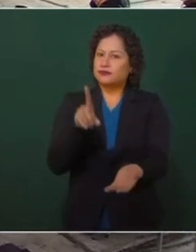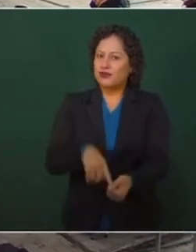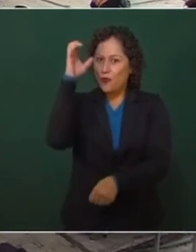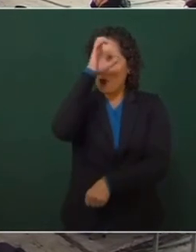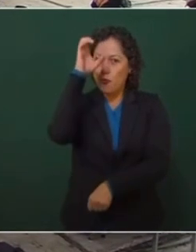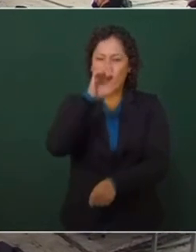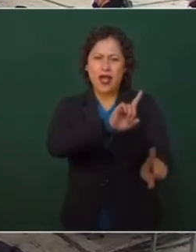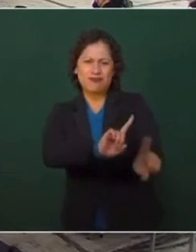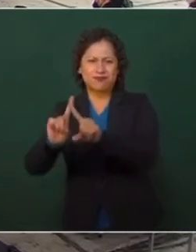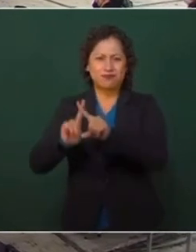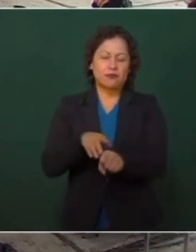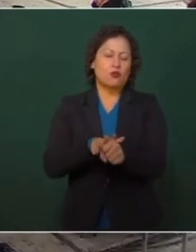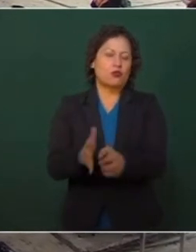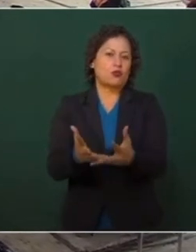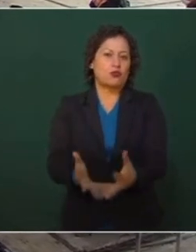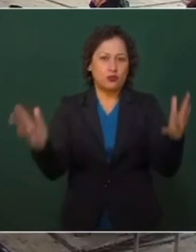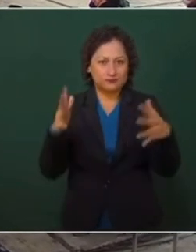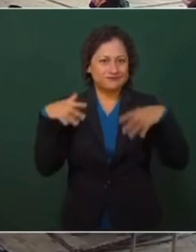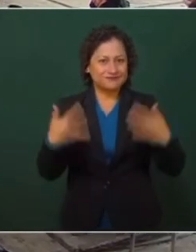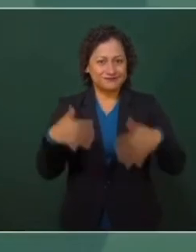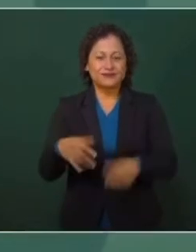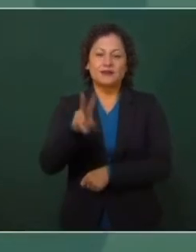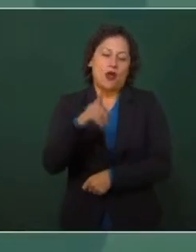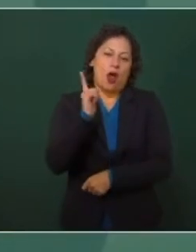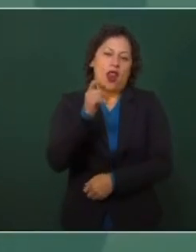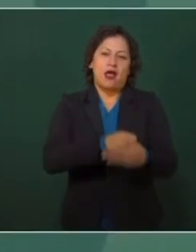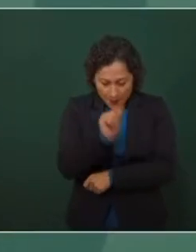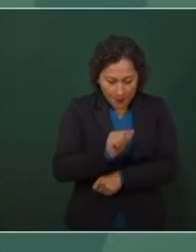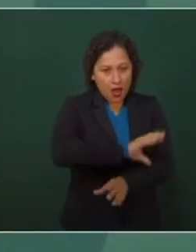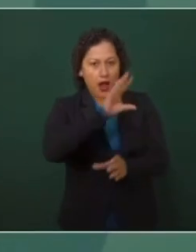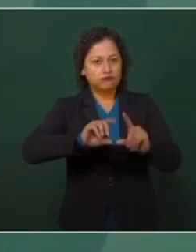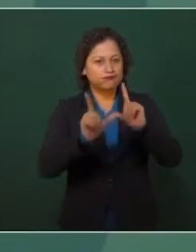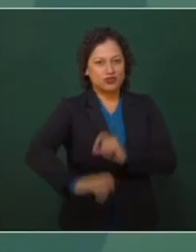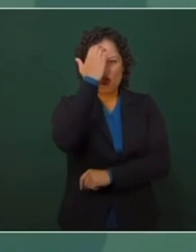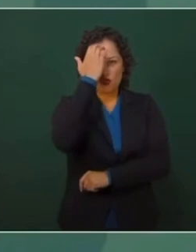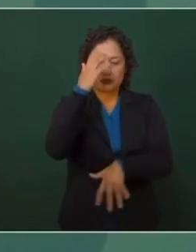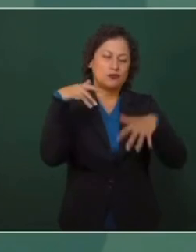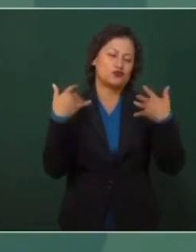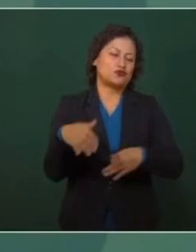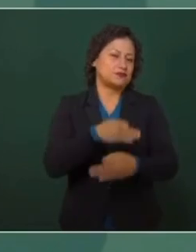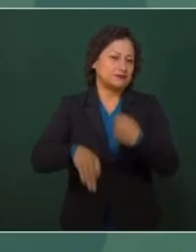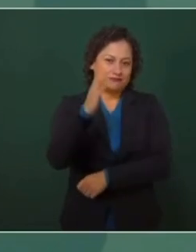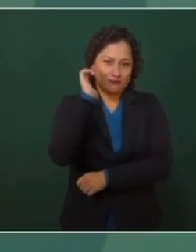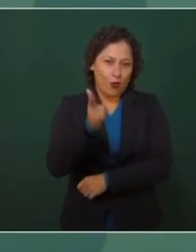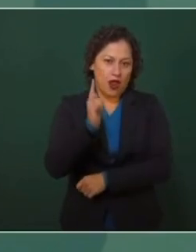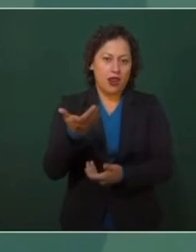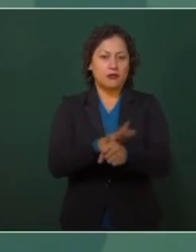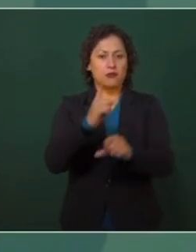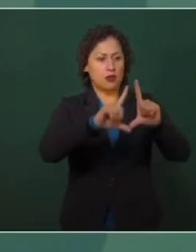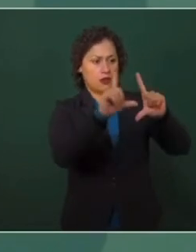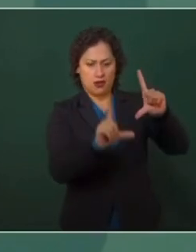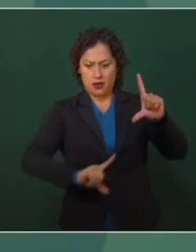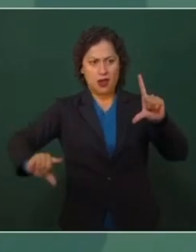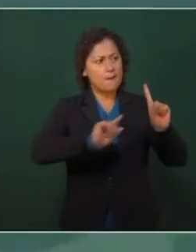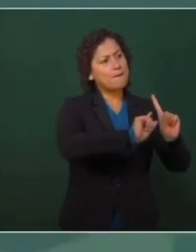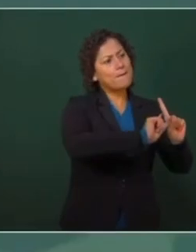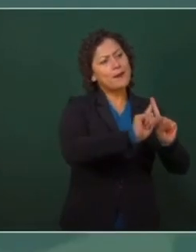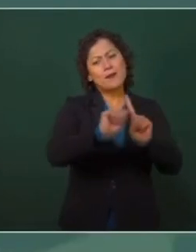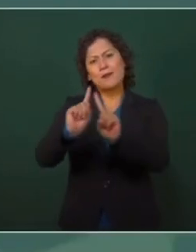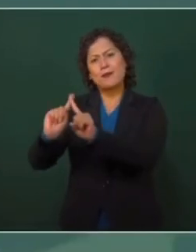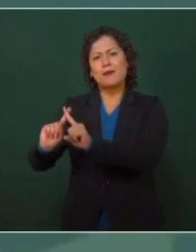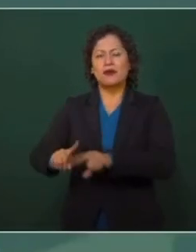Ojalá y todos pudiéramos conocer el mosaico cultural, la grandeza de México. La importancia